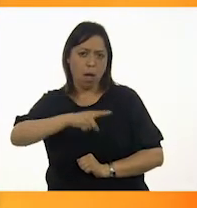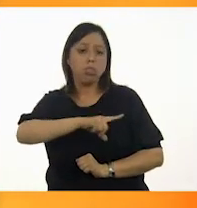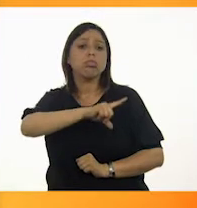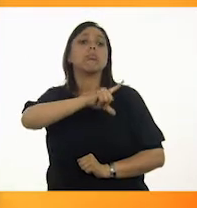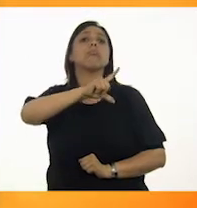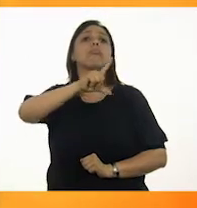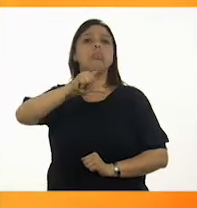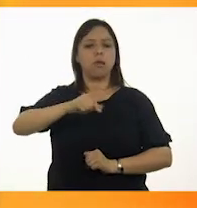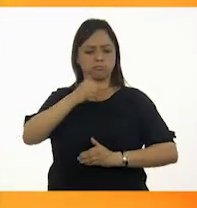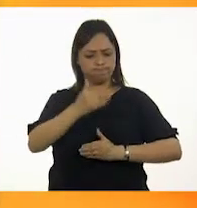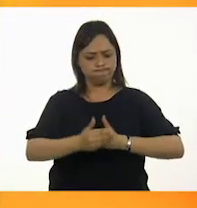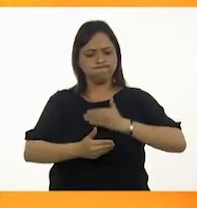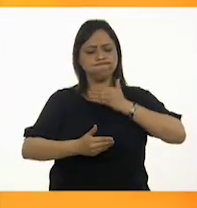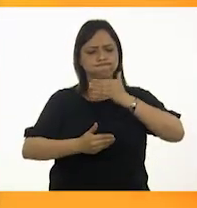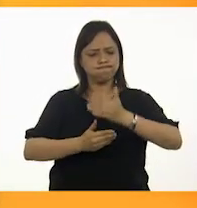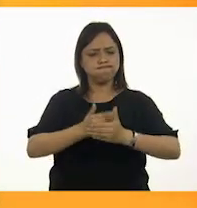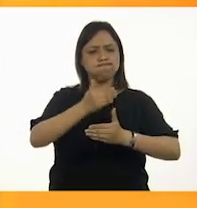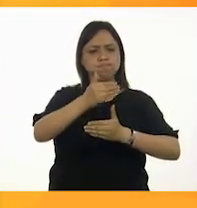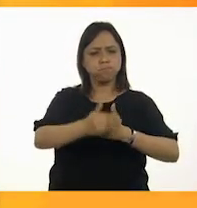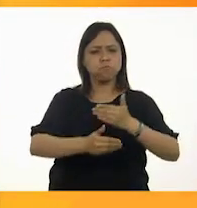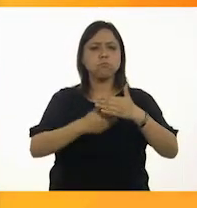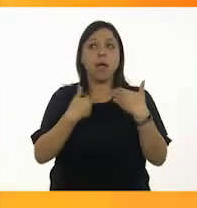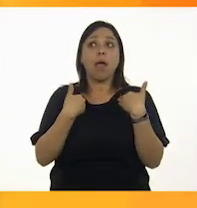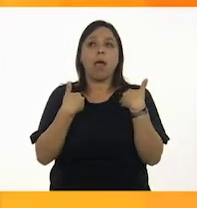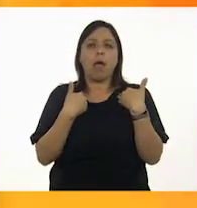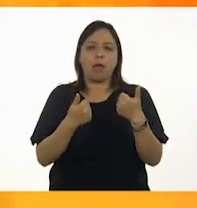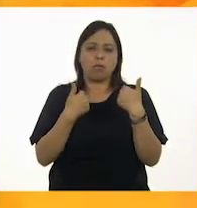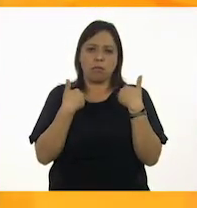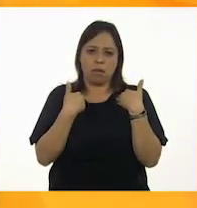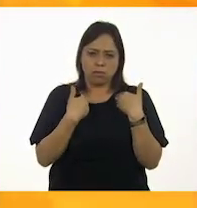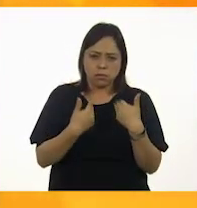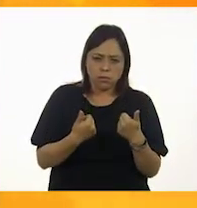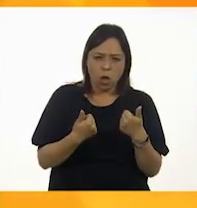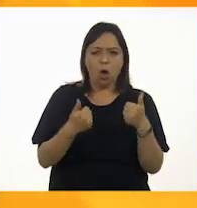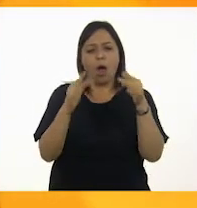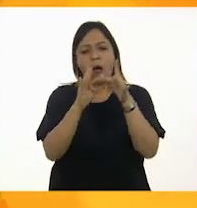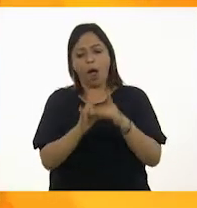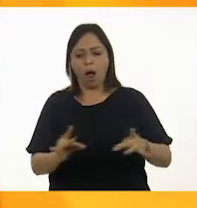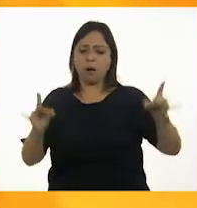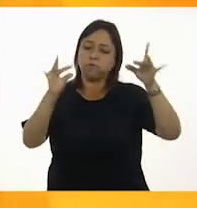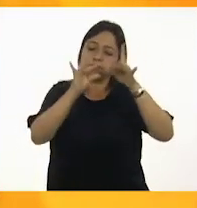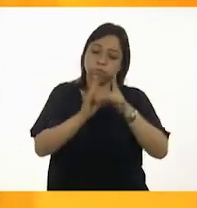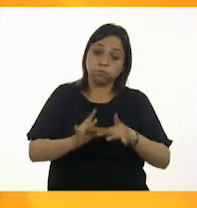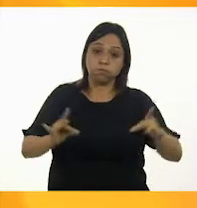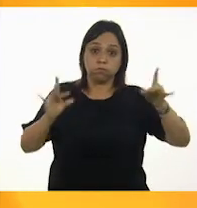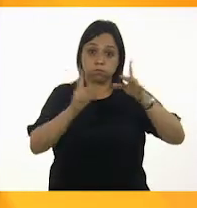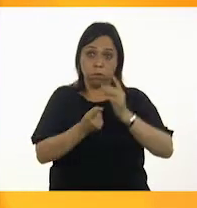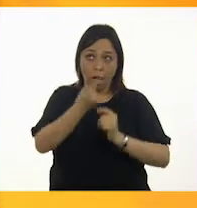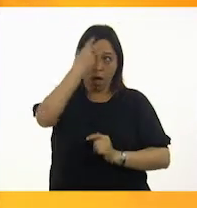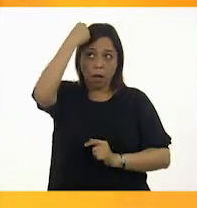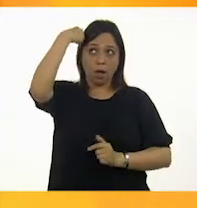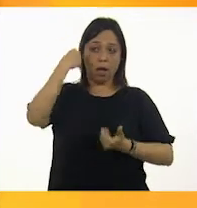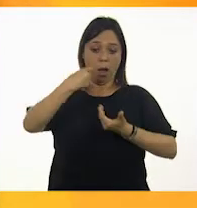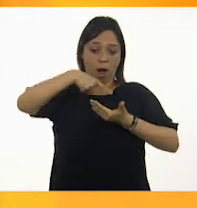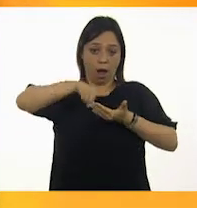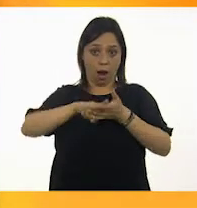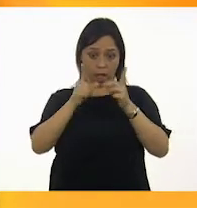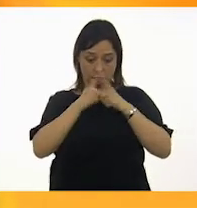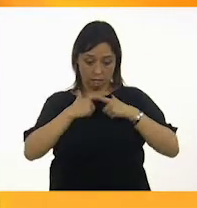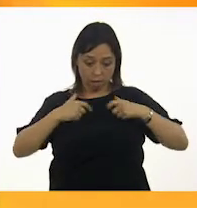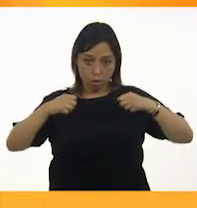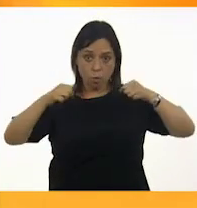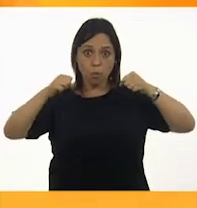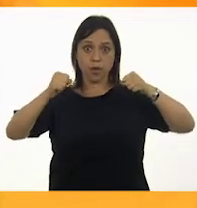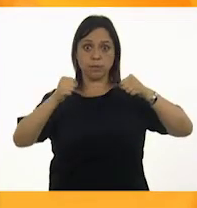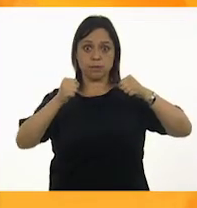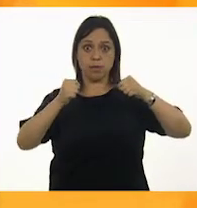la producción y comprensión de largas narraciones. Las capacidades lingüísticas de la niña o el niño sufren